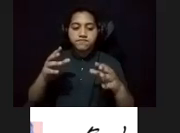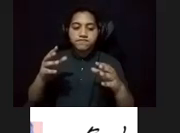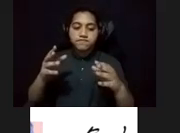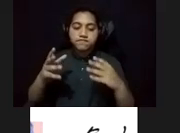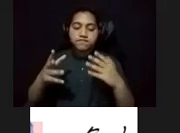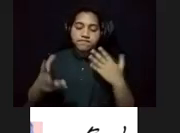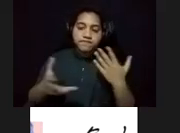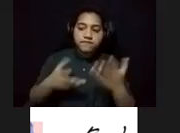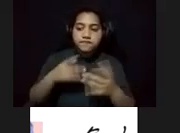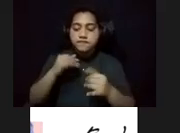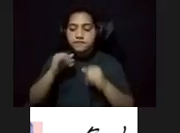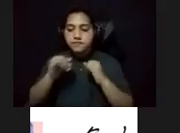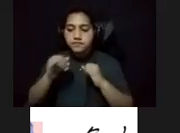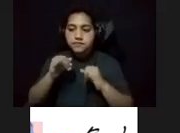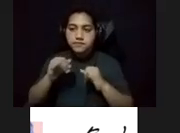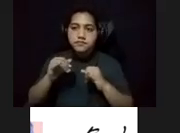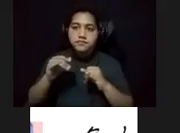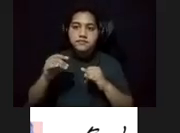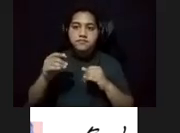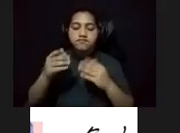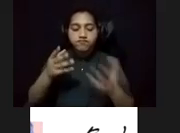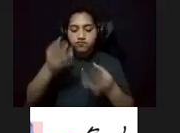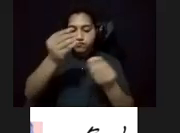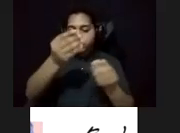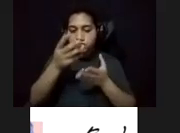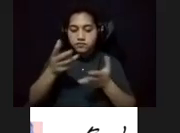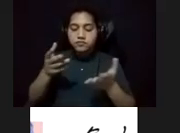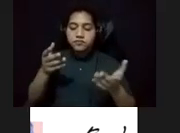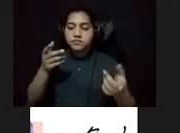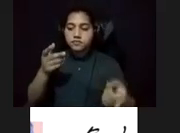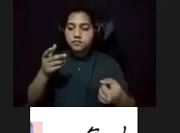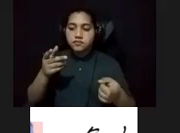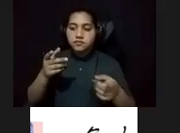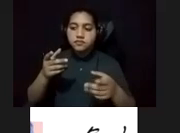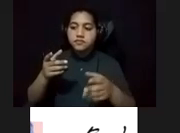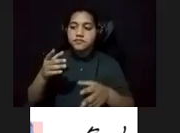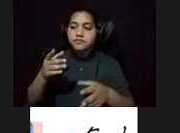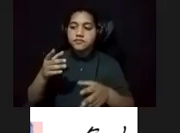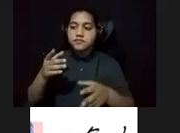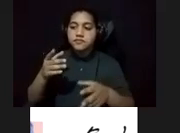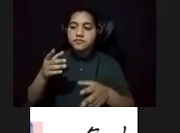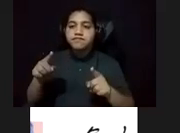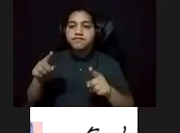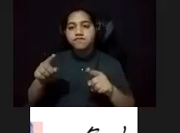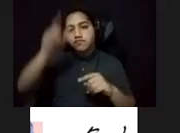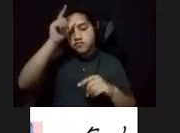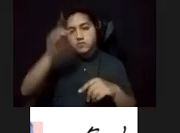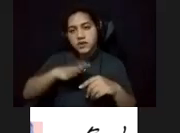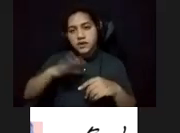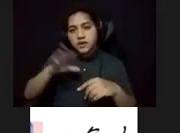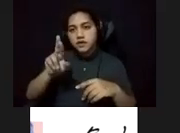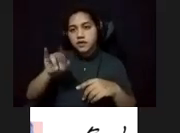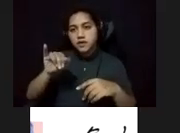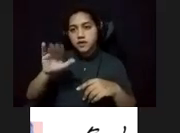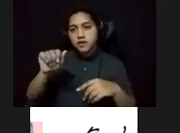un diálogo con el artista, nos comparte que el mural fue comisionado por don Ricardo Alegría. Además, nos narra